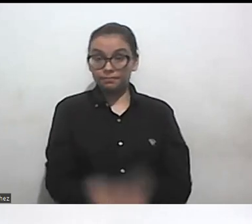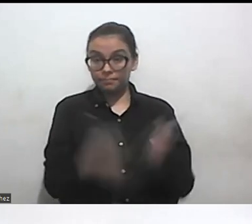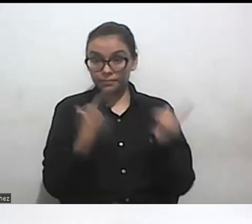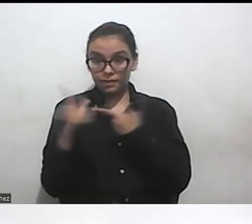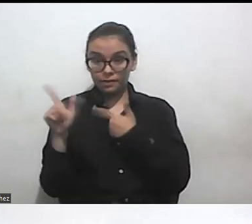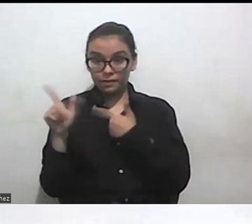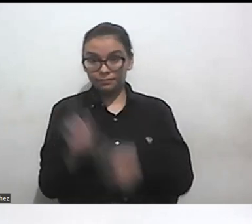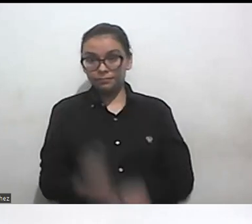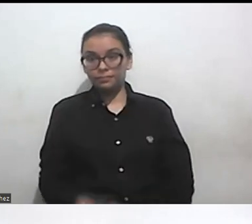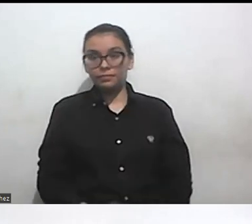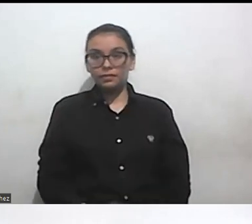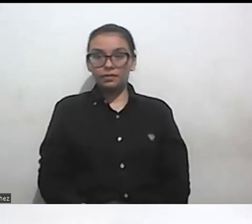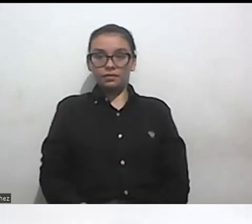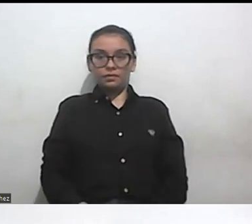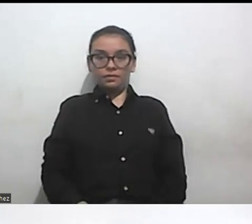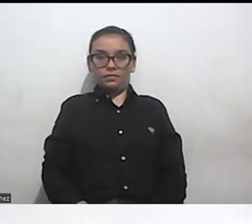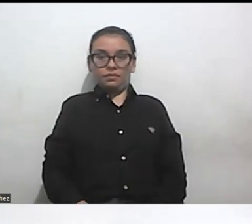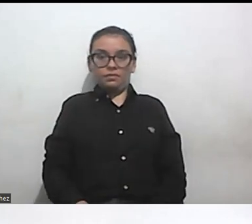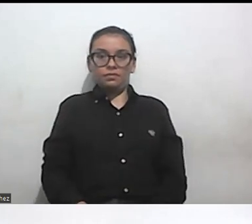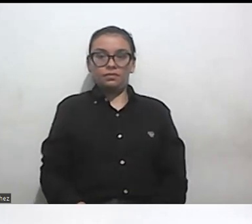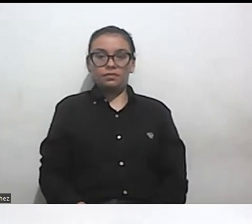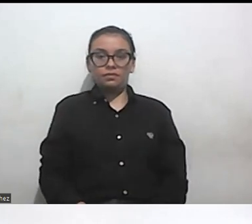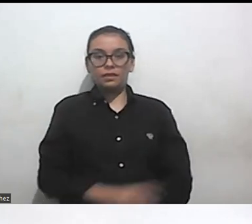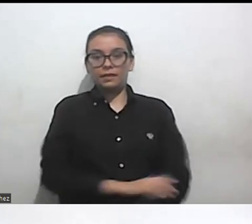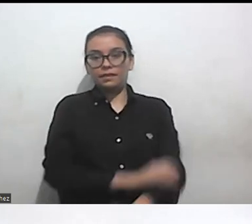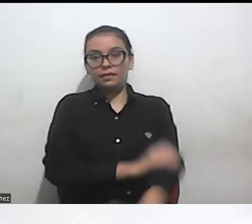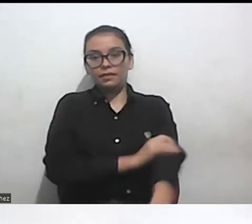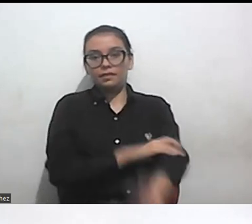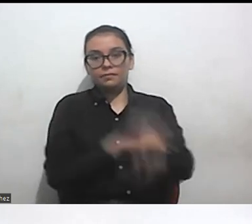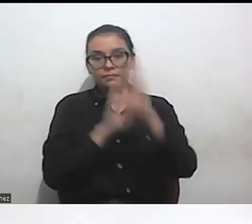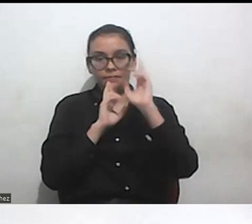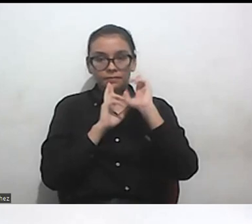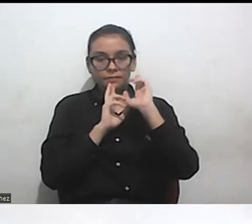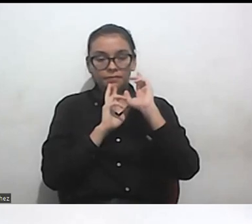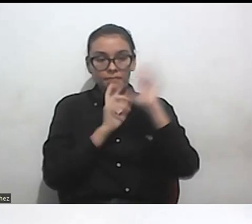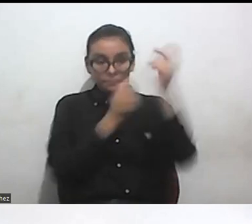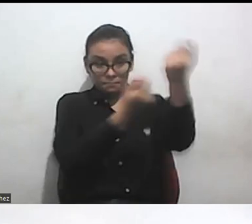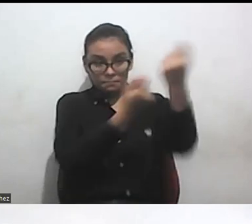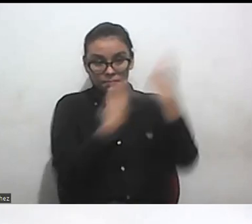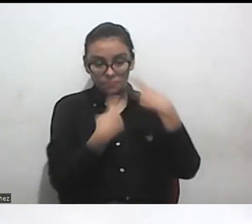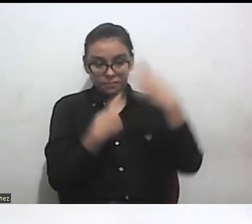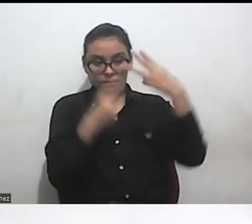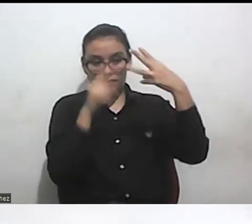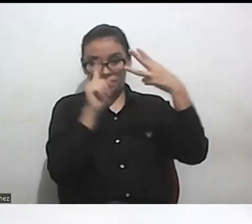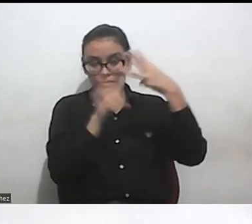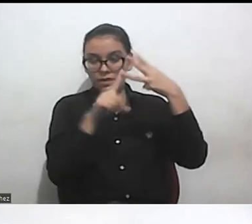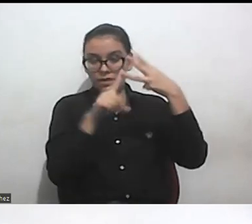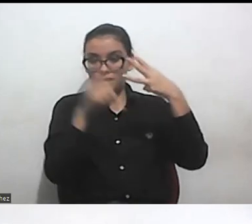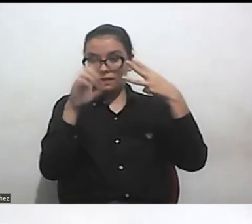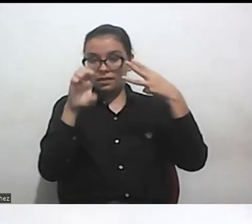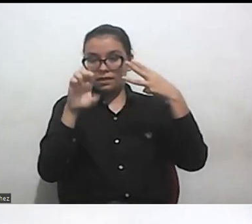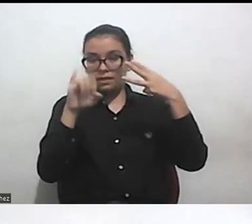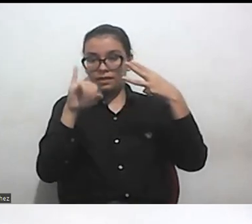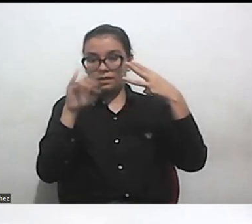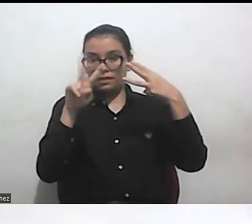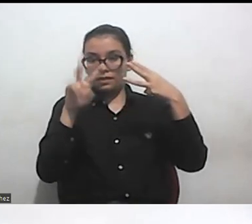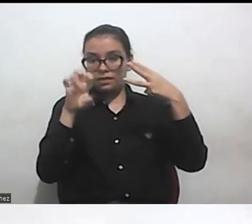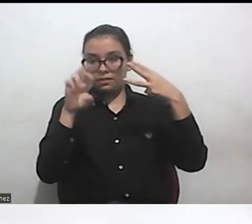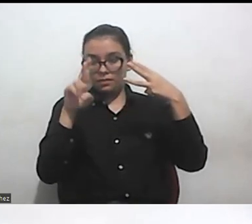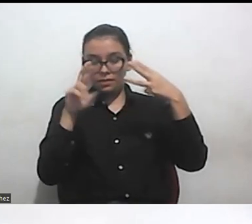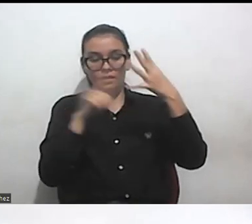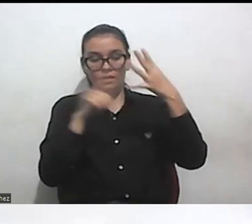micrófono dos veces más a Deider José y a Teresa que también nos están pidiendo la palabra allí